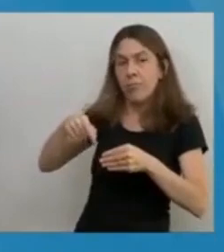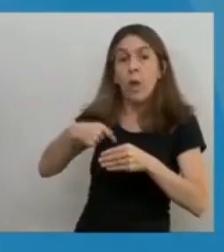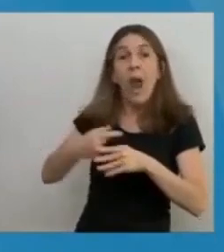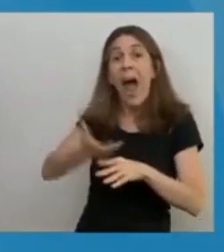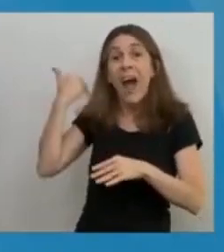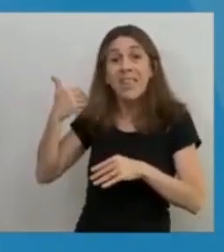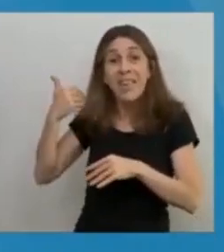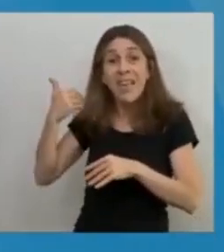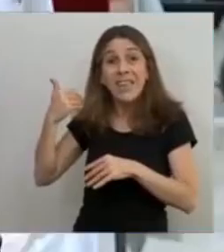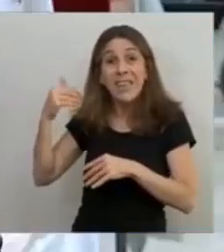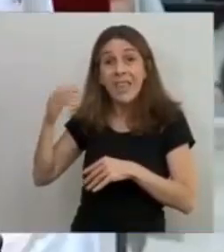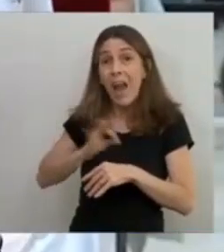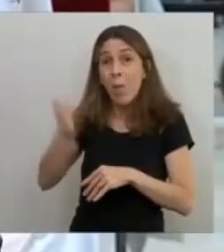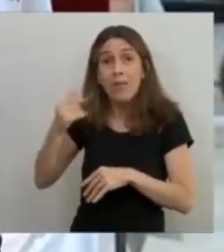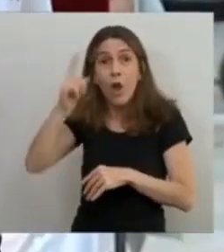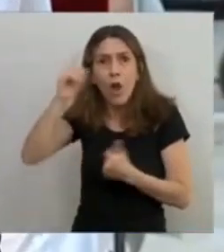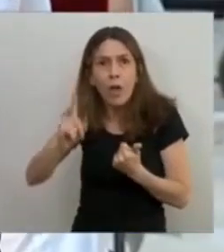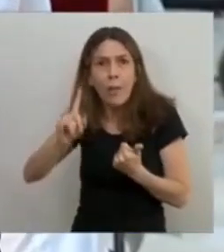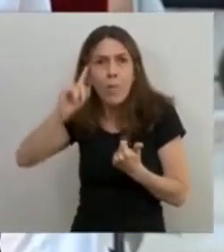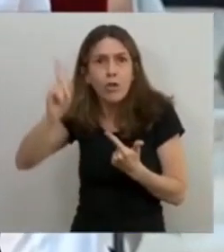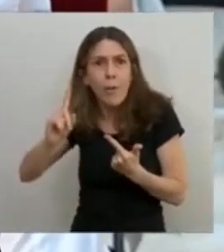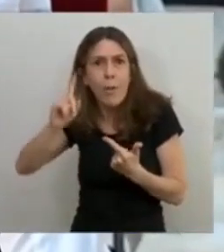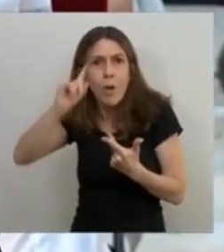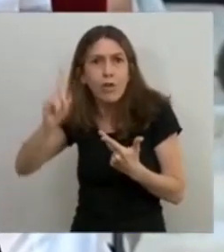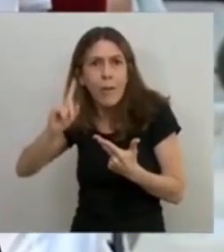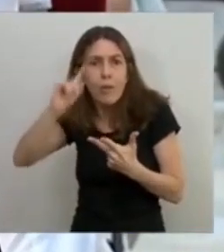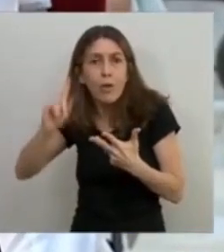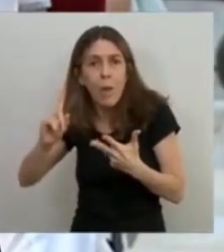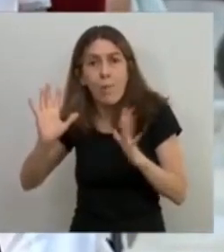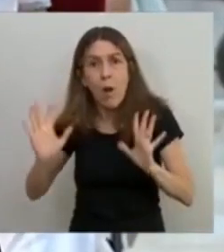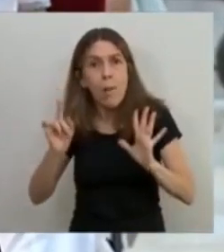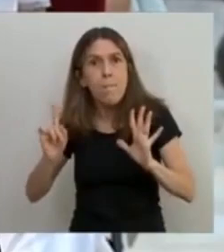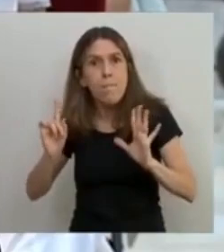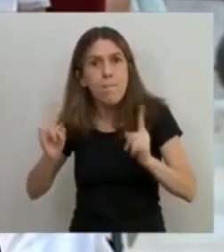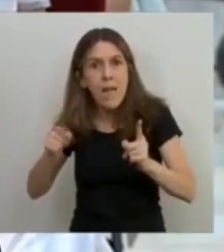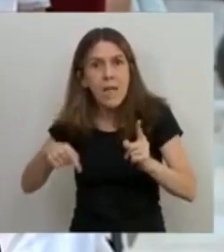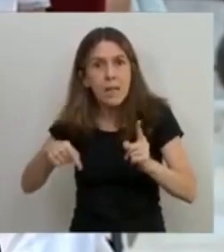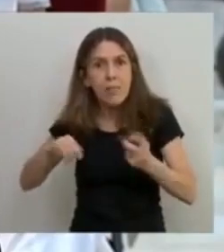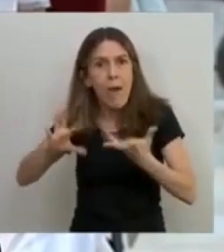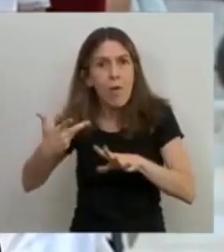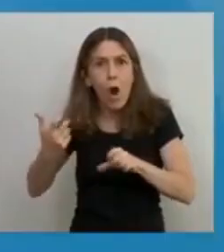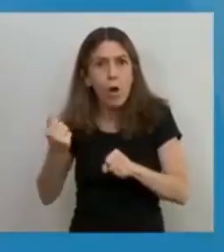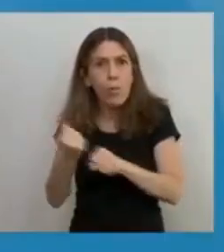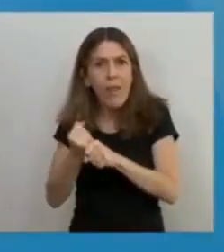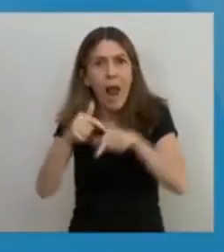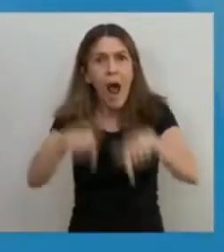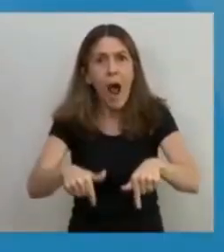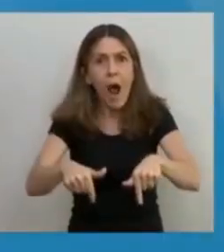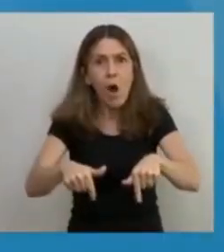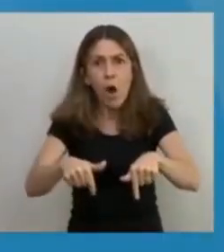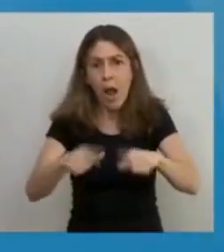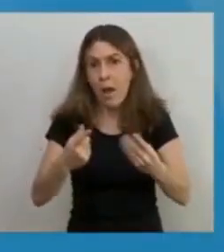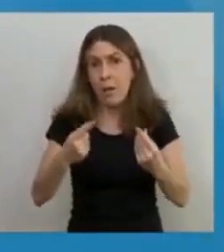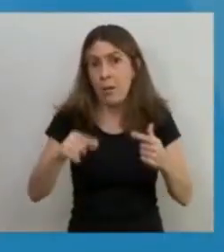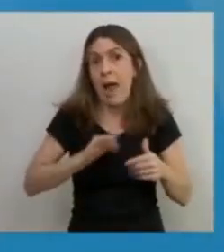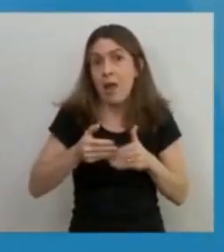Y es con esa lógica que nosotros enfrentamos este tiempo que se inicia,